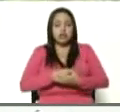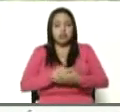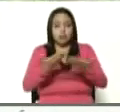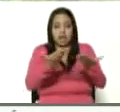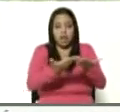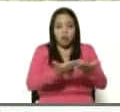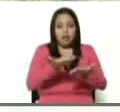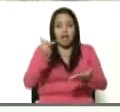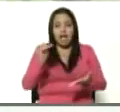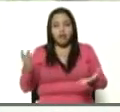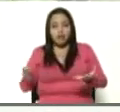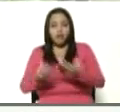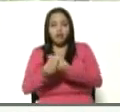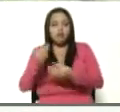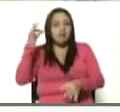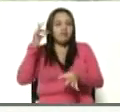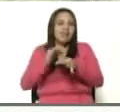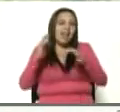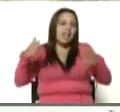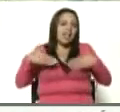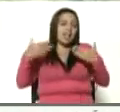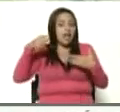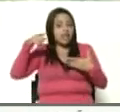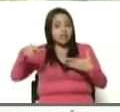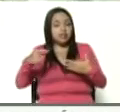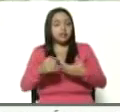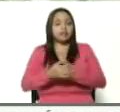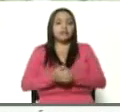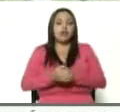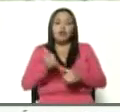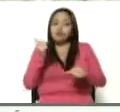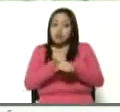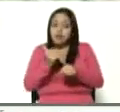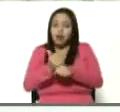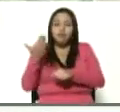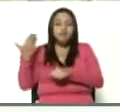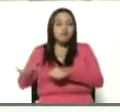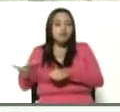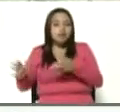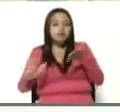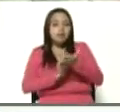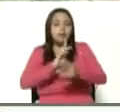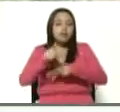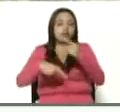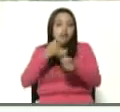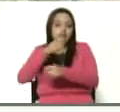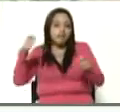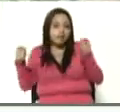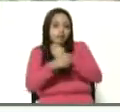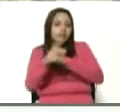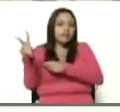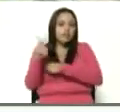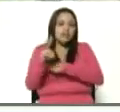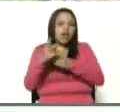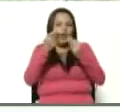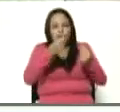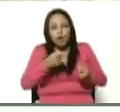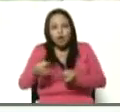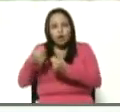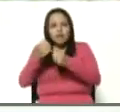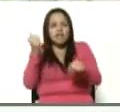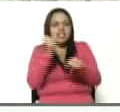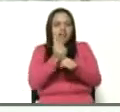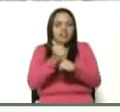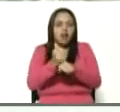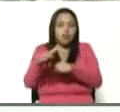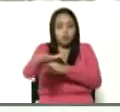tienen con fe y alegría ya, clave en el proceso de transformación de Venezuela hacia una economía productiva en el